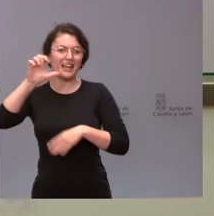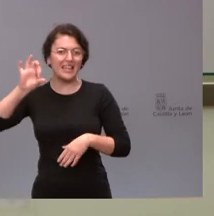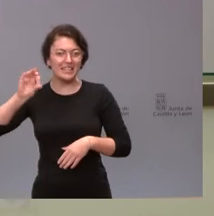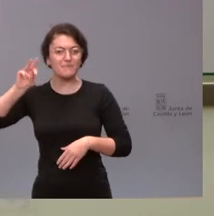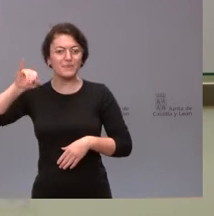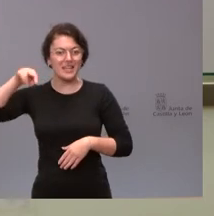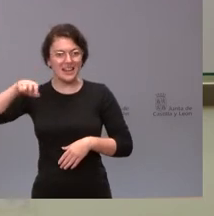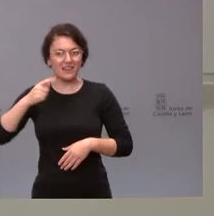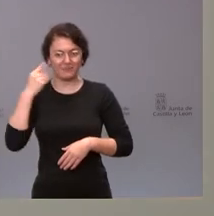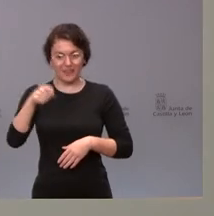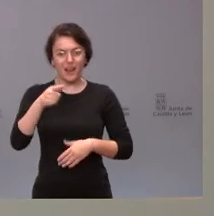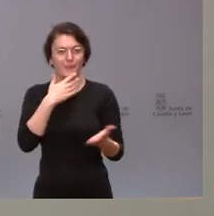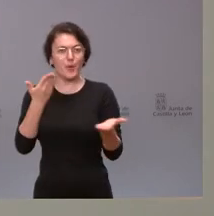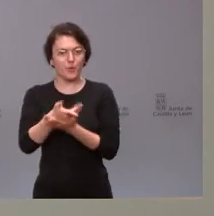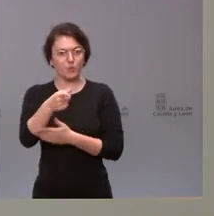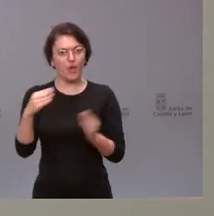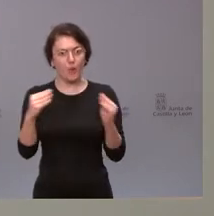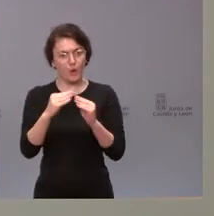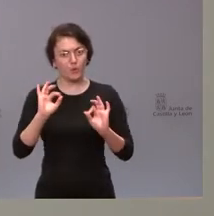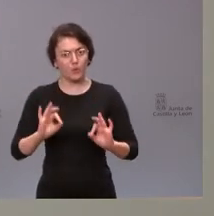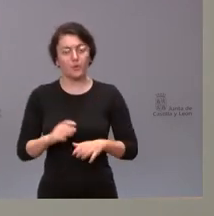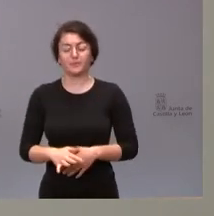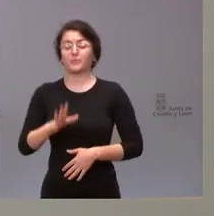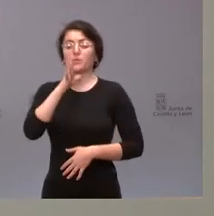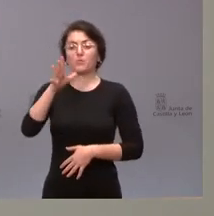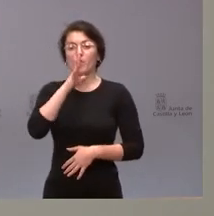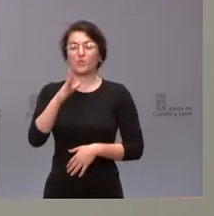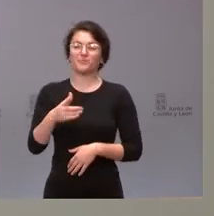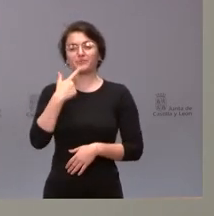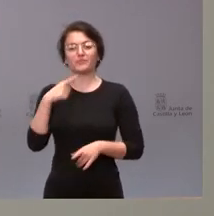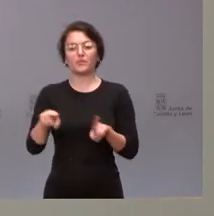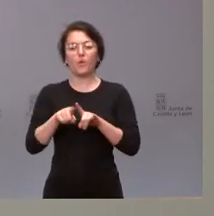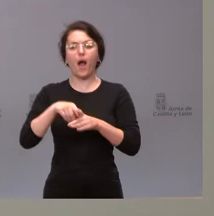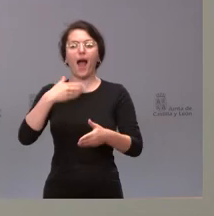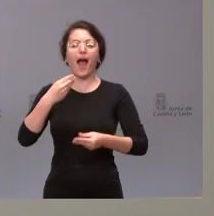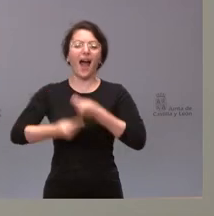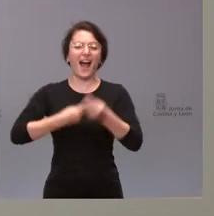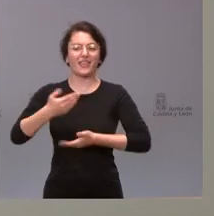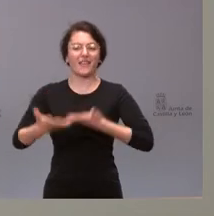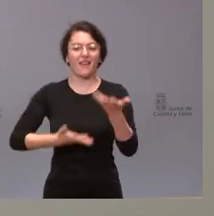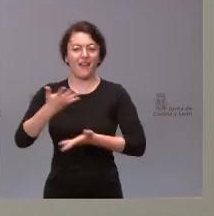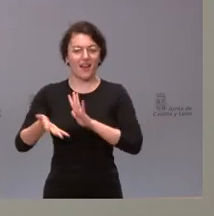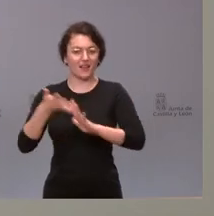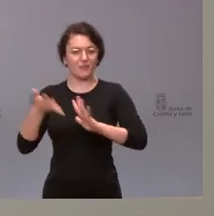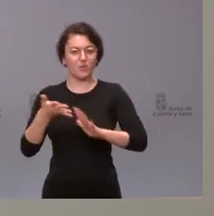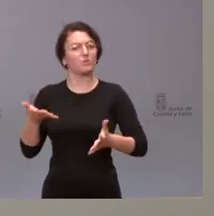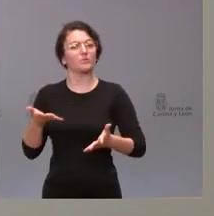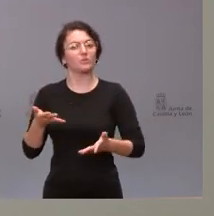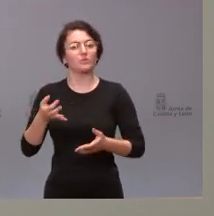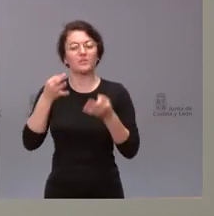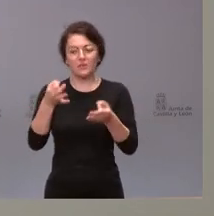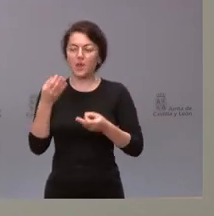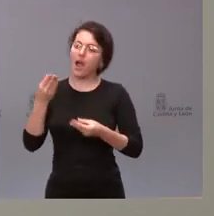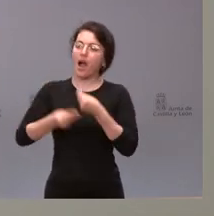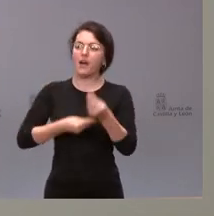Observatia? Bueno, muchas veces son razones de operatividad y de agilidad en el procedimiento y siempre dentro del cauce que nos permite